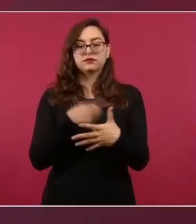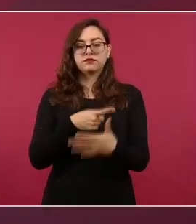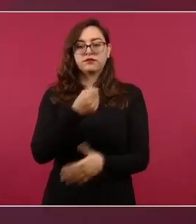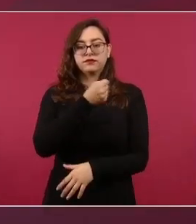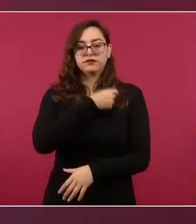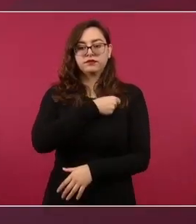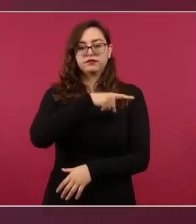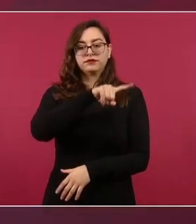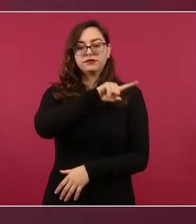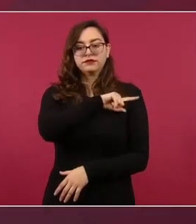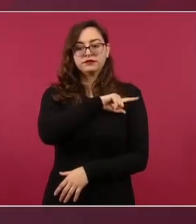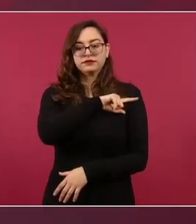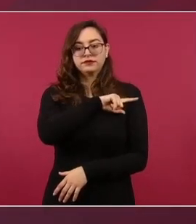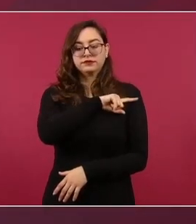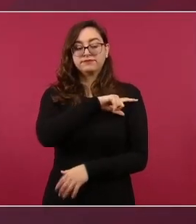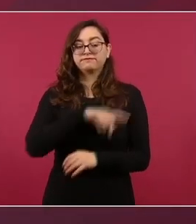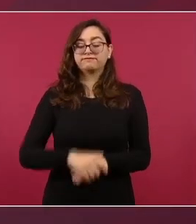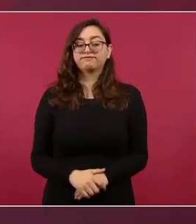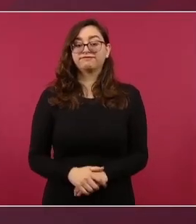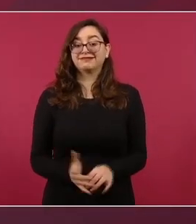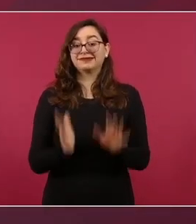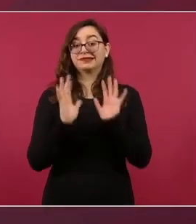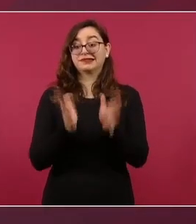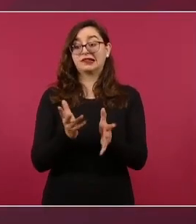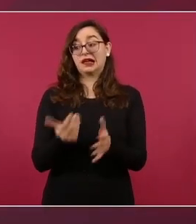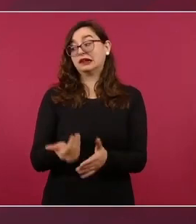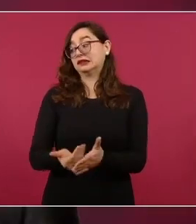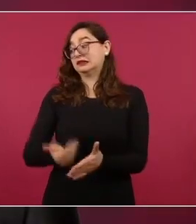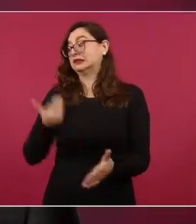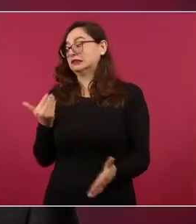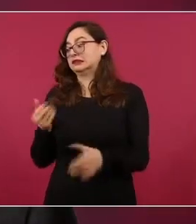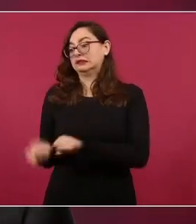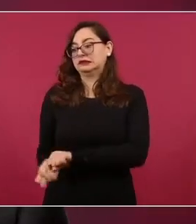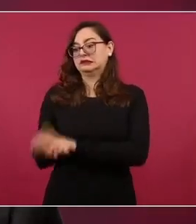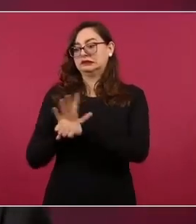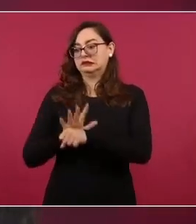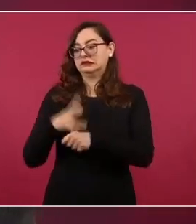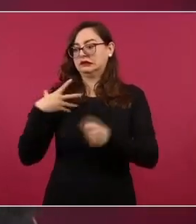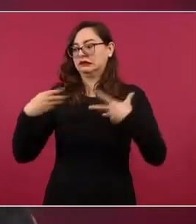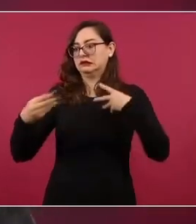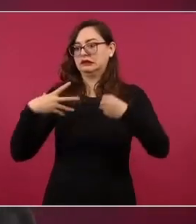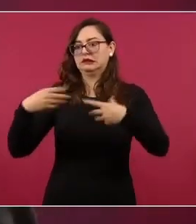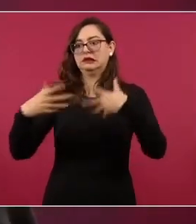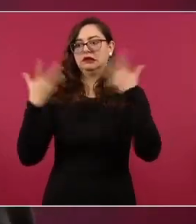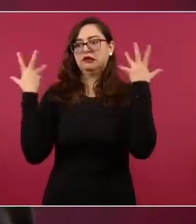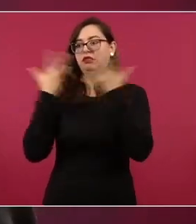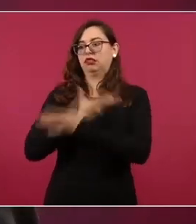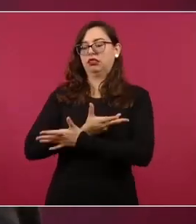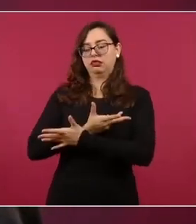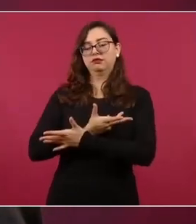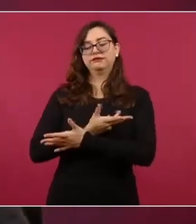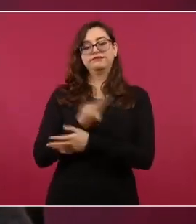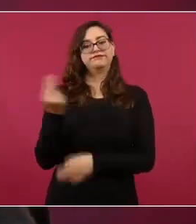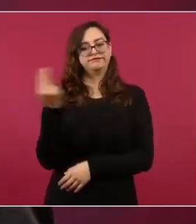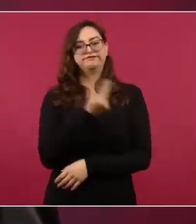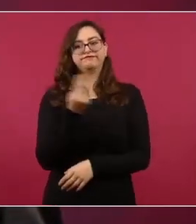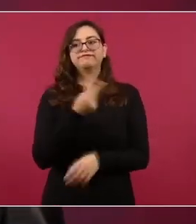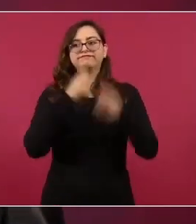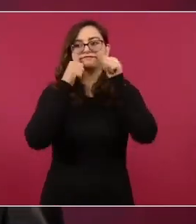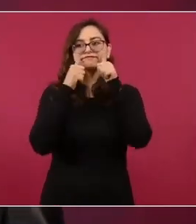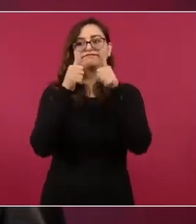después de la experiencia que tuvimos con la pandemia. Y por supuesto, seguridad.